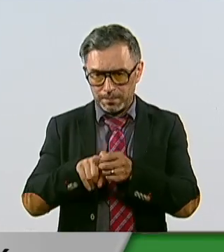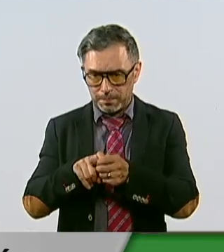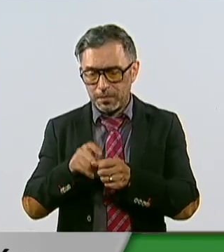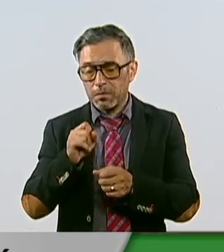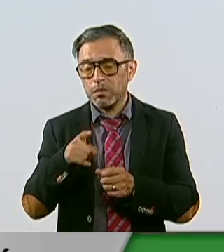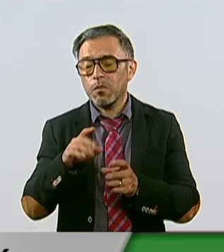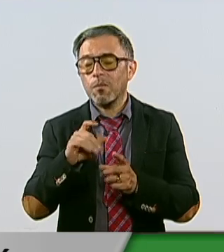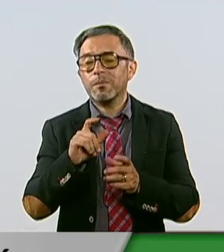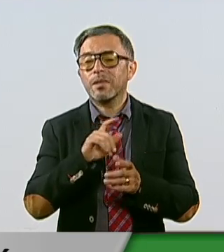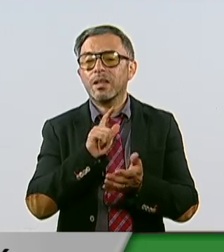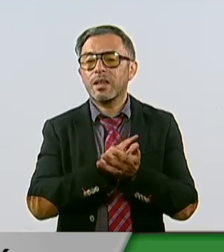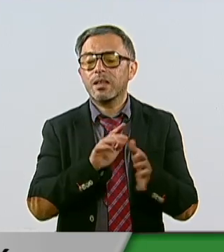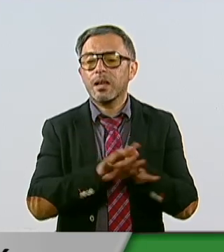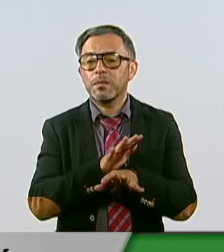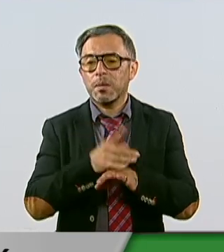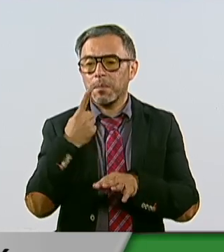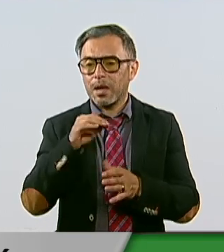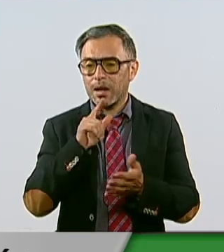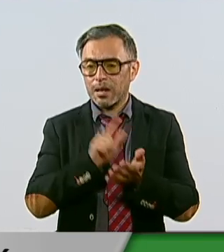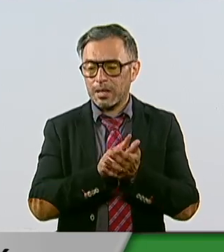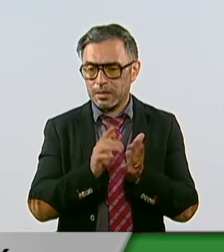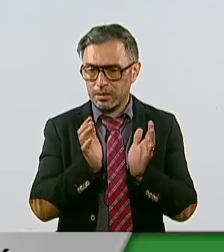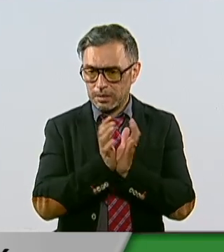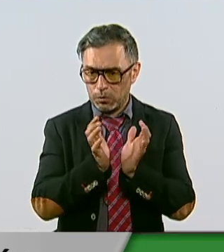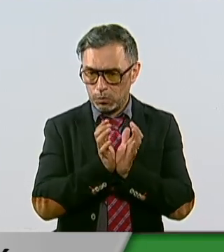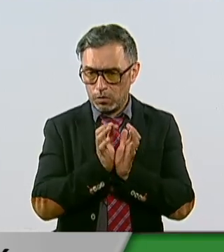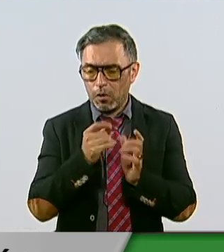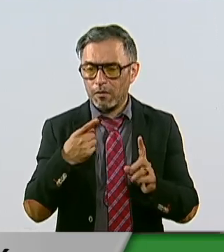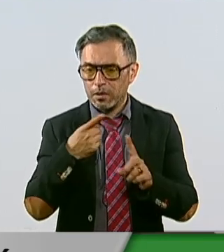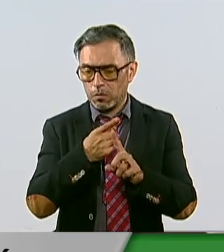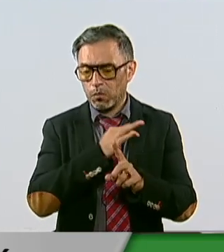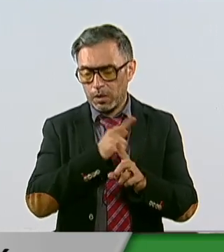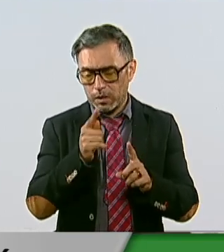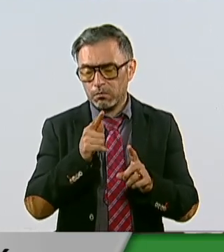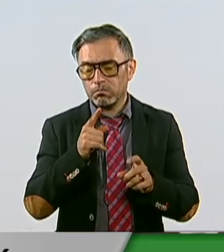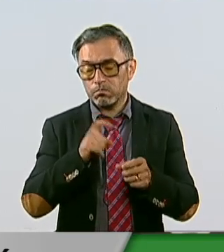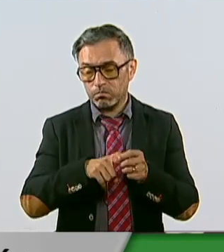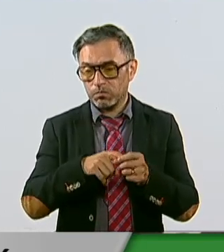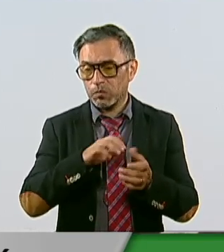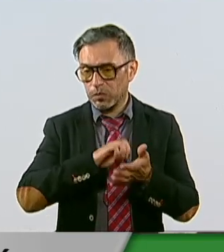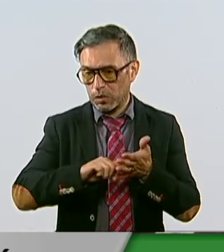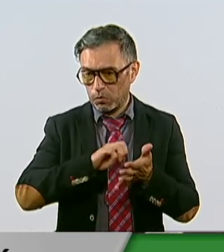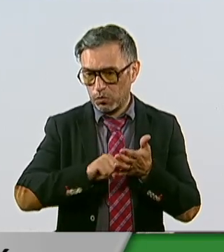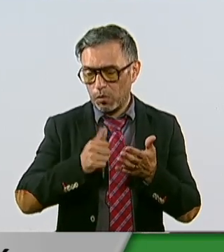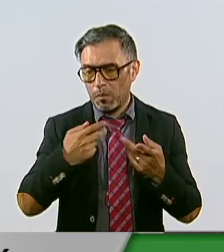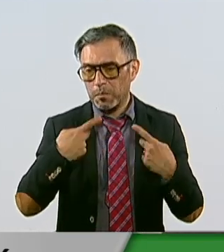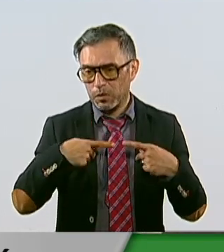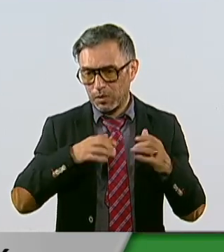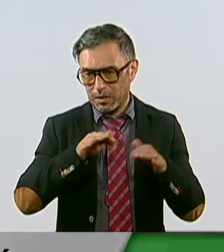a la ley del Seguro Social, esto con el fin de ampliar el acceso a la seguridad social de las y los trabajadores independientes.